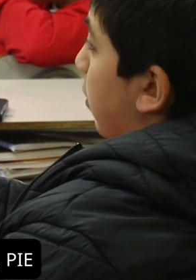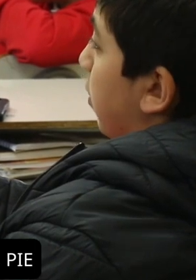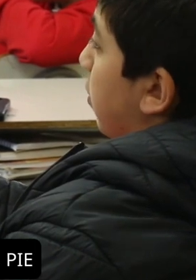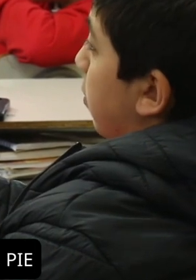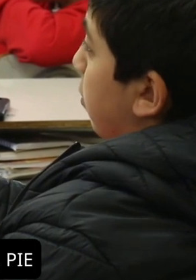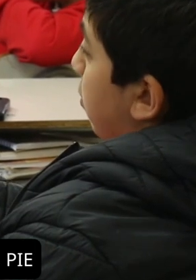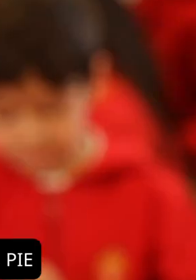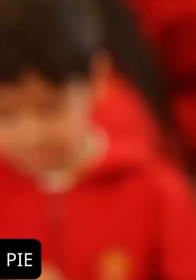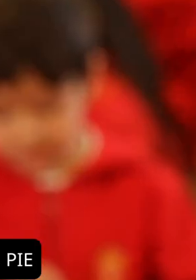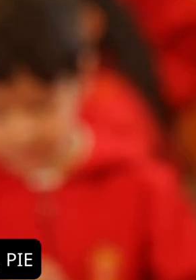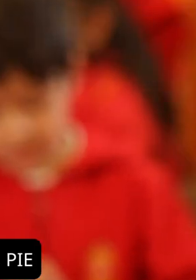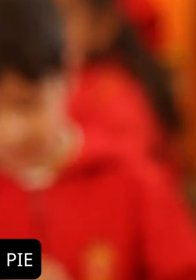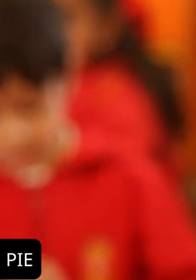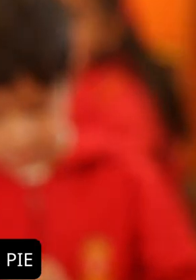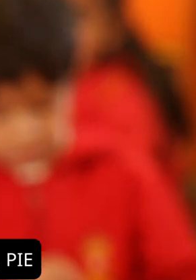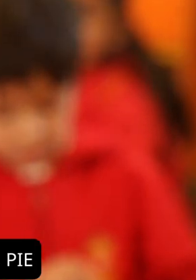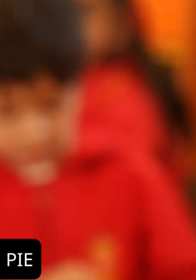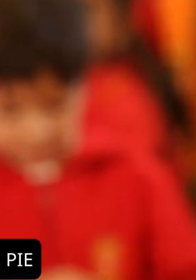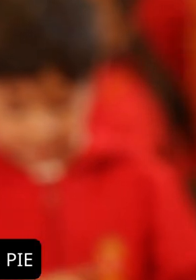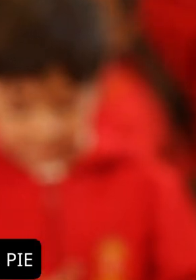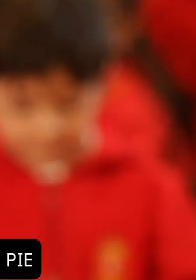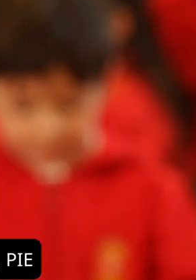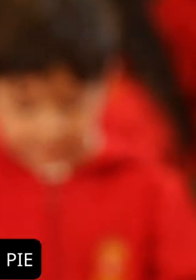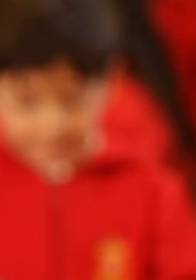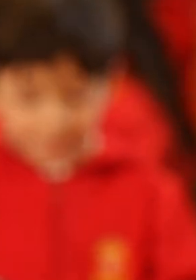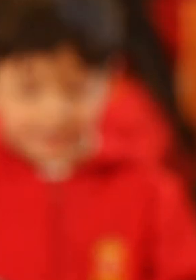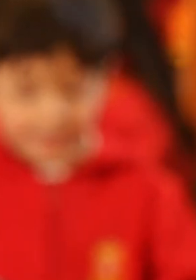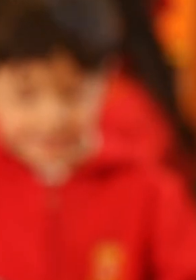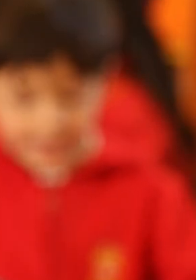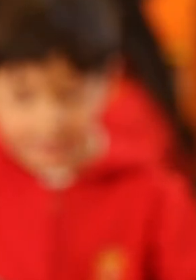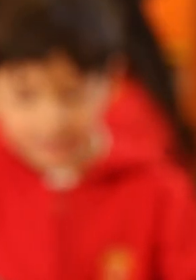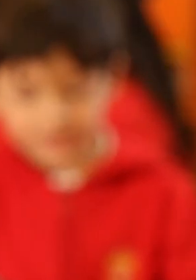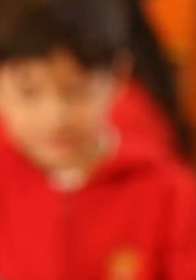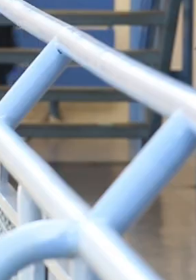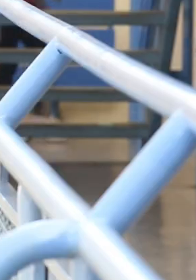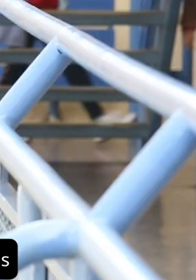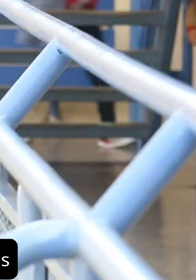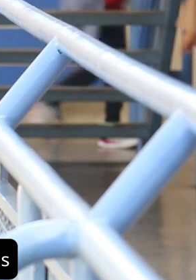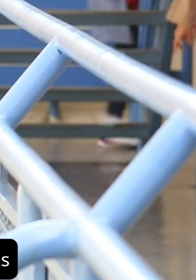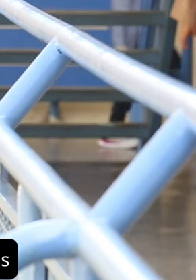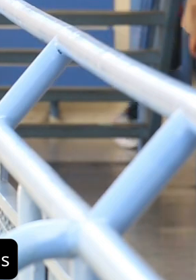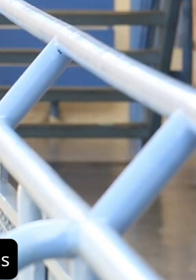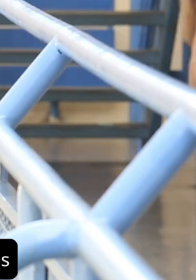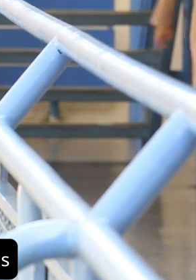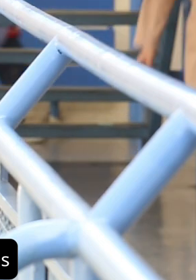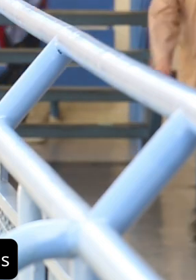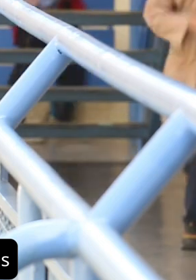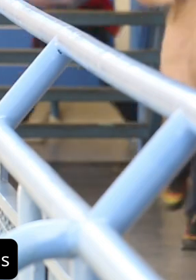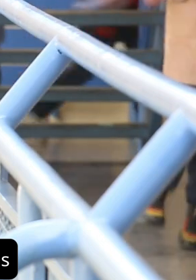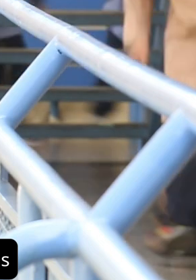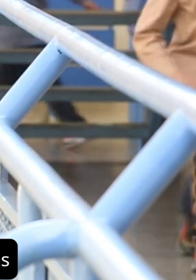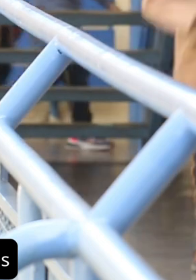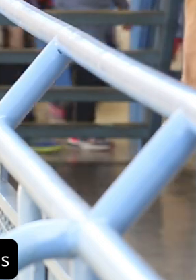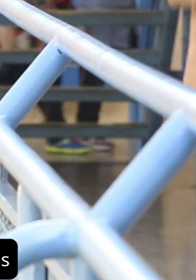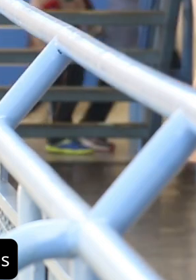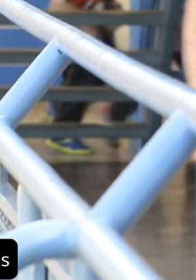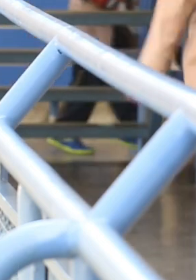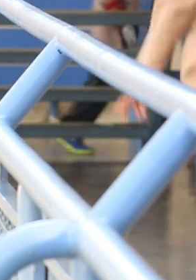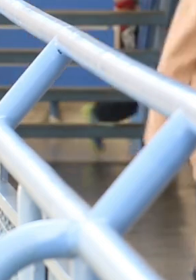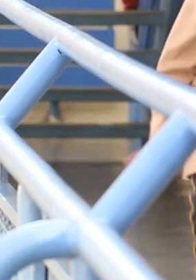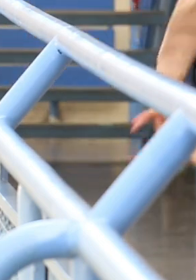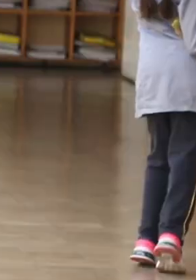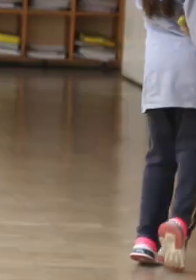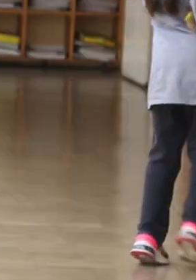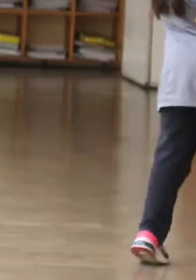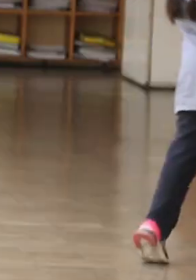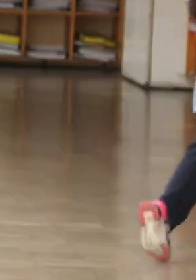años se implementó el Programa de Integración Escolar, PIE, modalidad de enseñanza en la que los establecimientos incorporan a niñas,